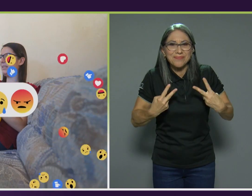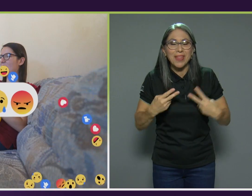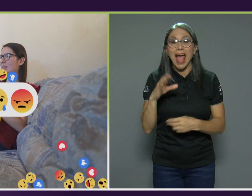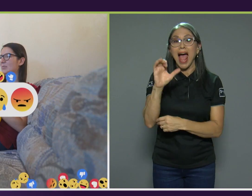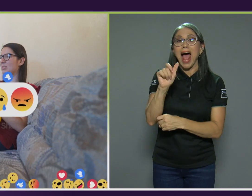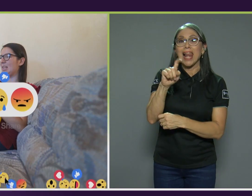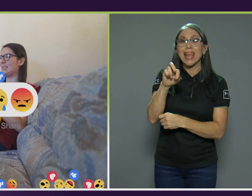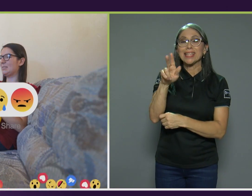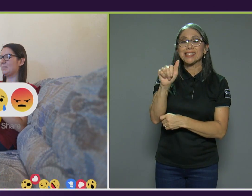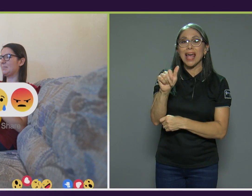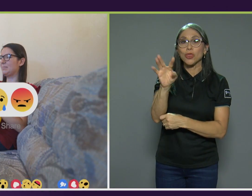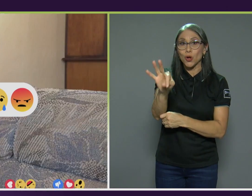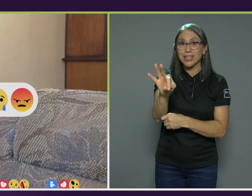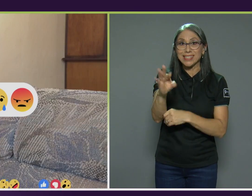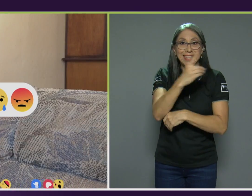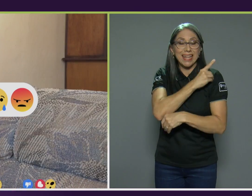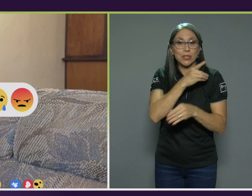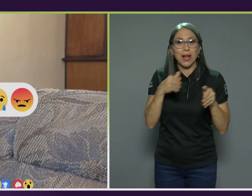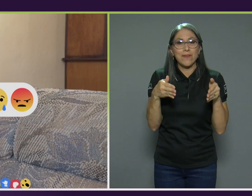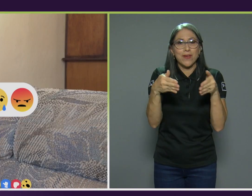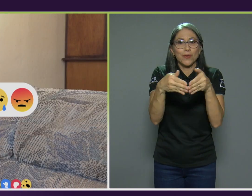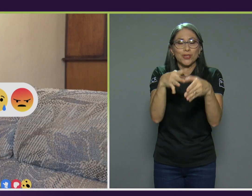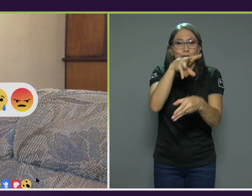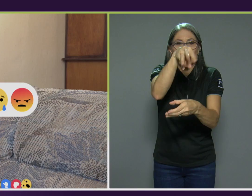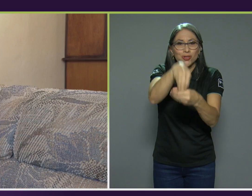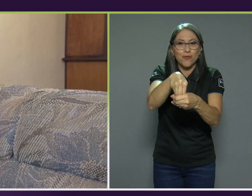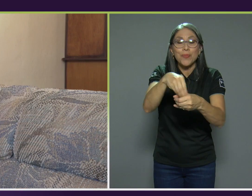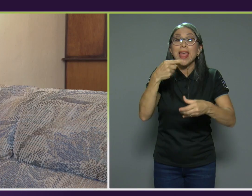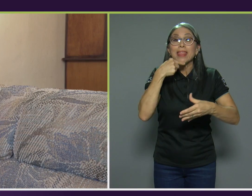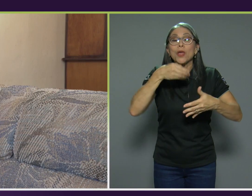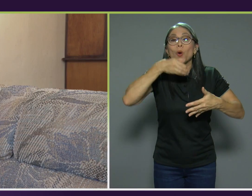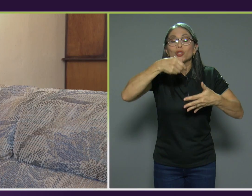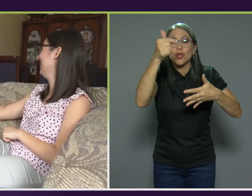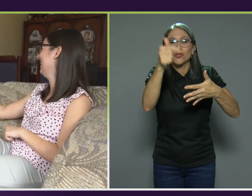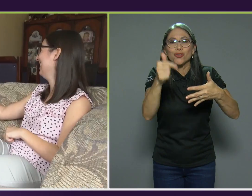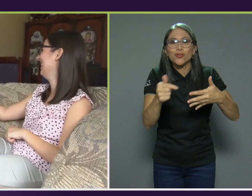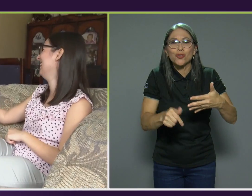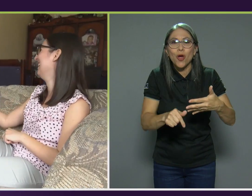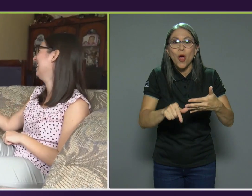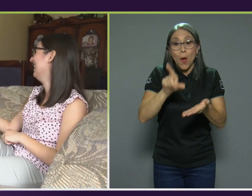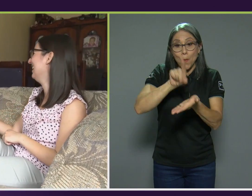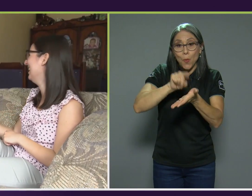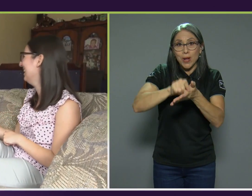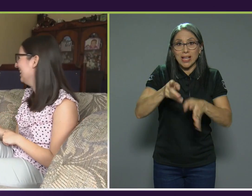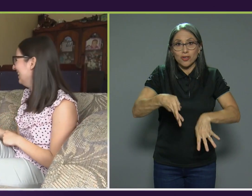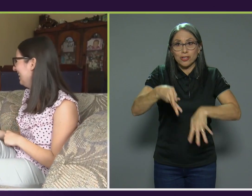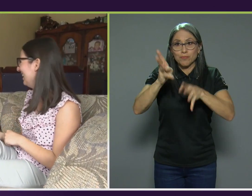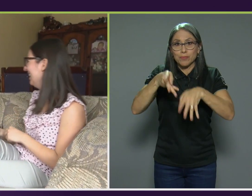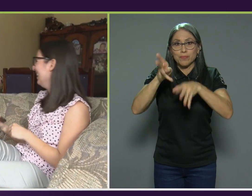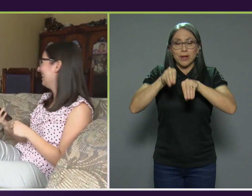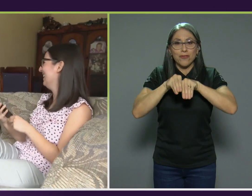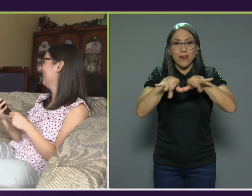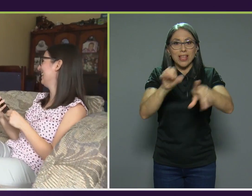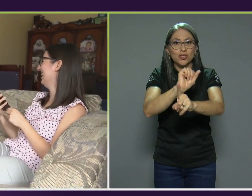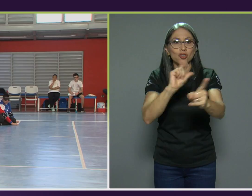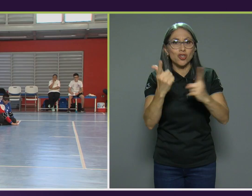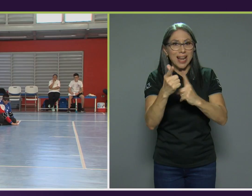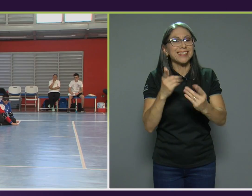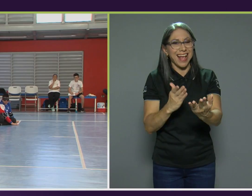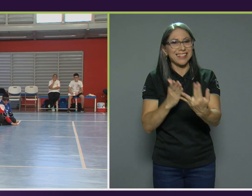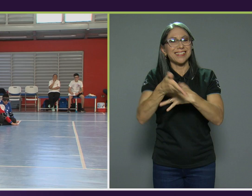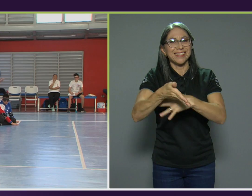Rinconcito Inclusivo, nos dio consejos para hacer nuestras publicaciones e interacciones en redes sociales accesibles.